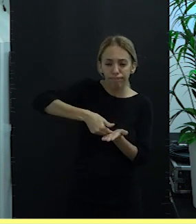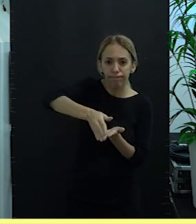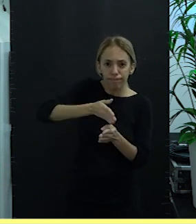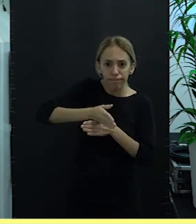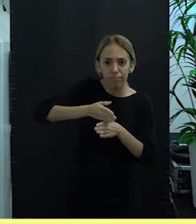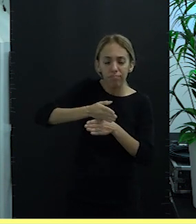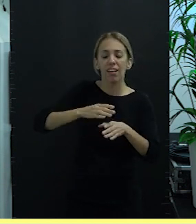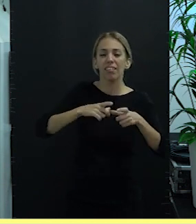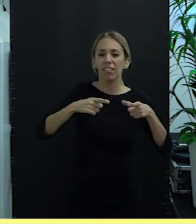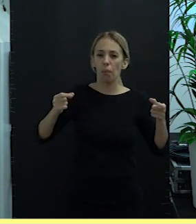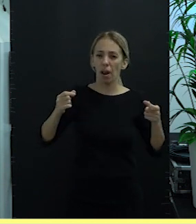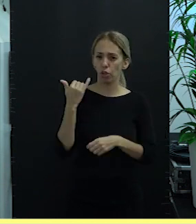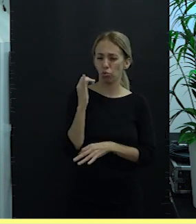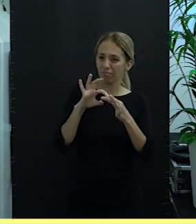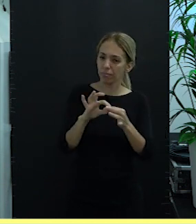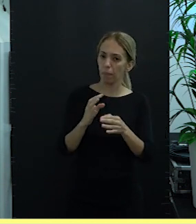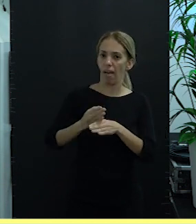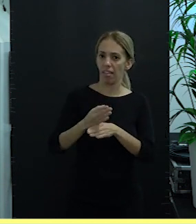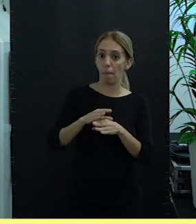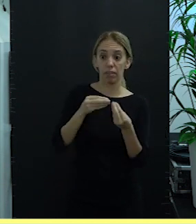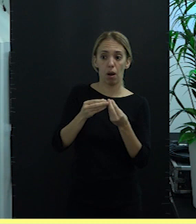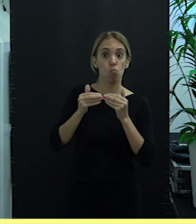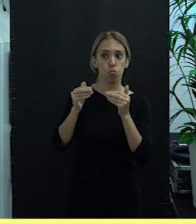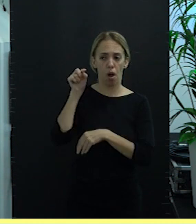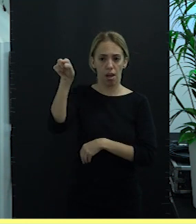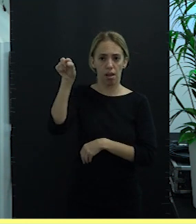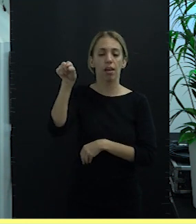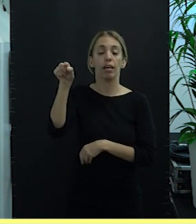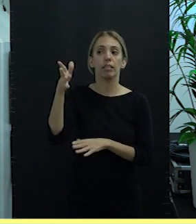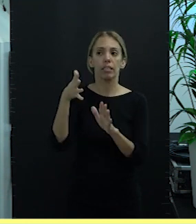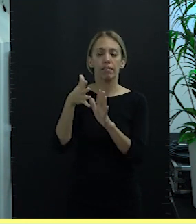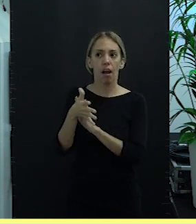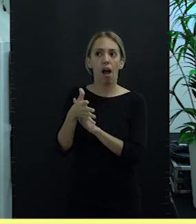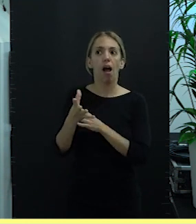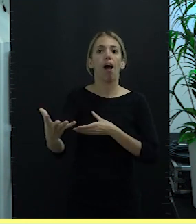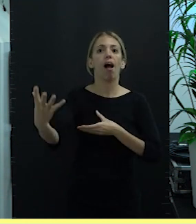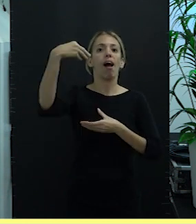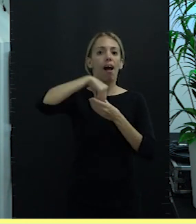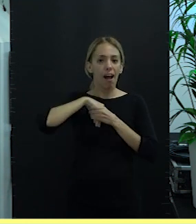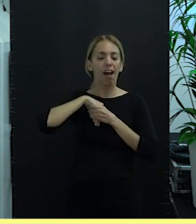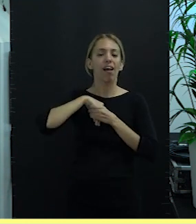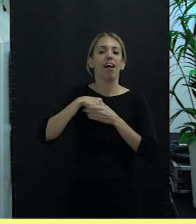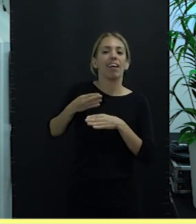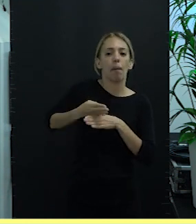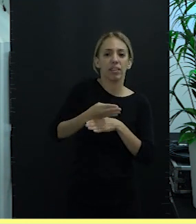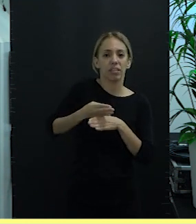Por tanto, se puede, de esta manera, vincular la carpintería de Rivera,